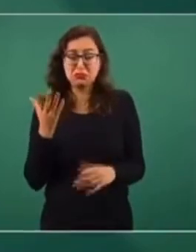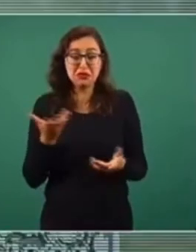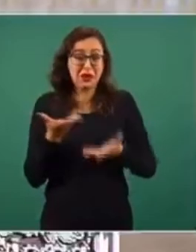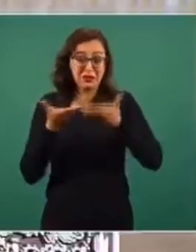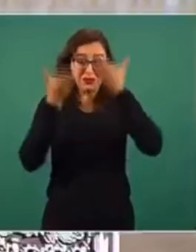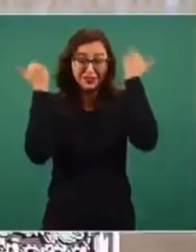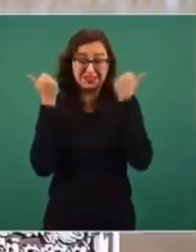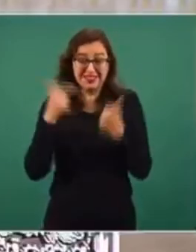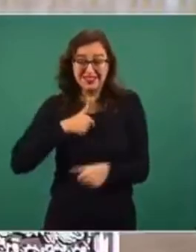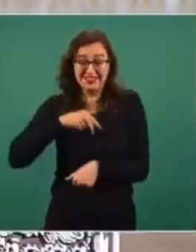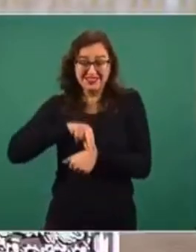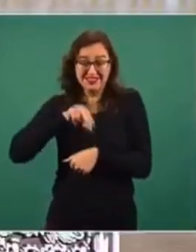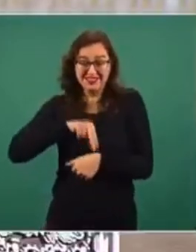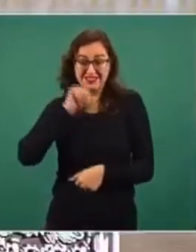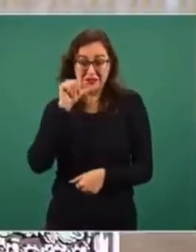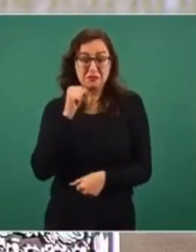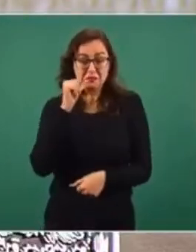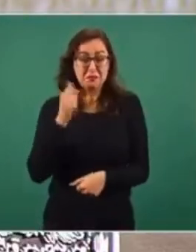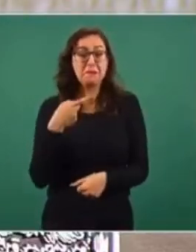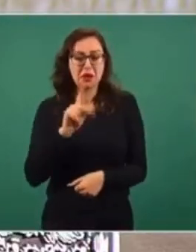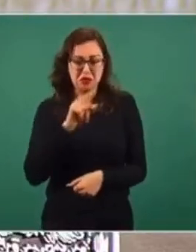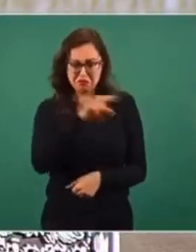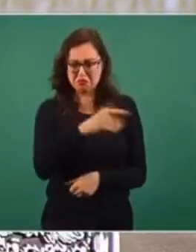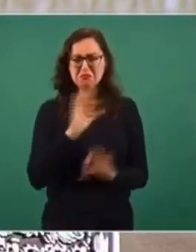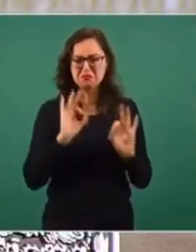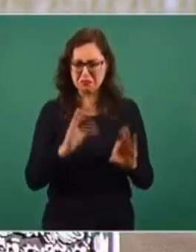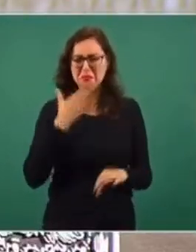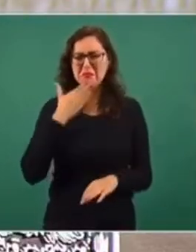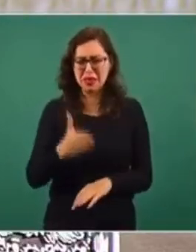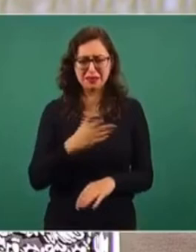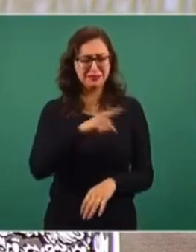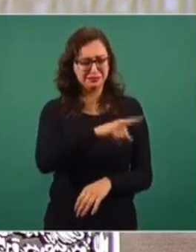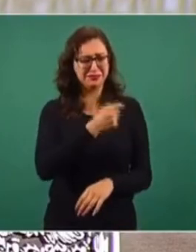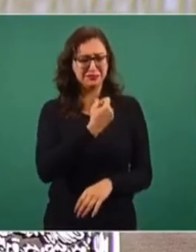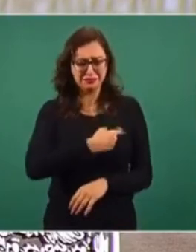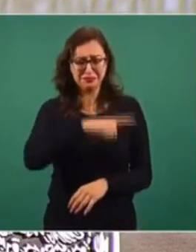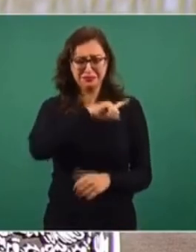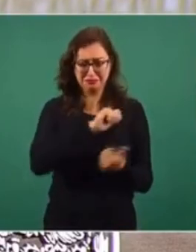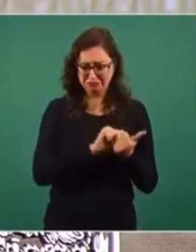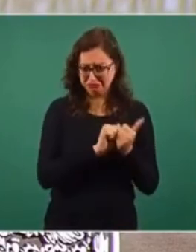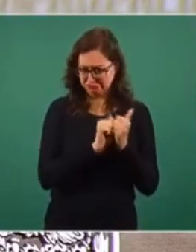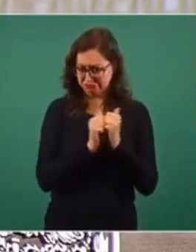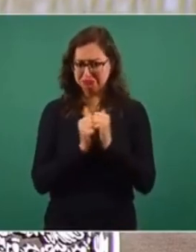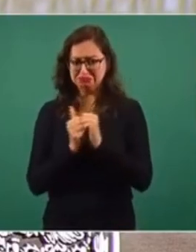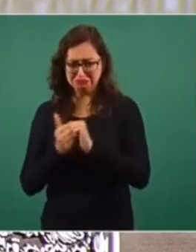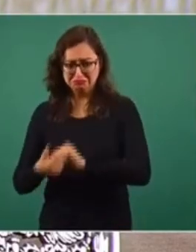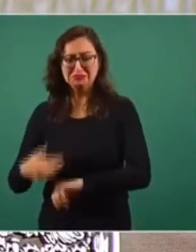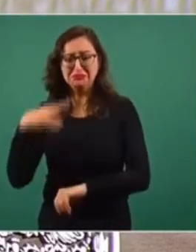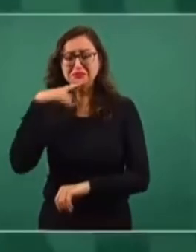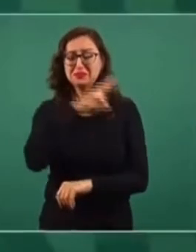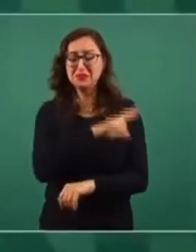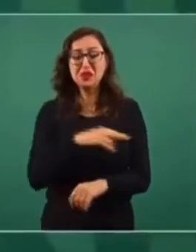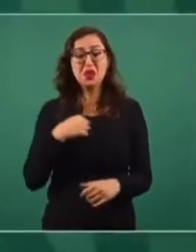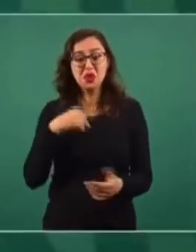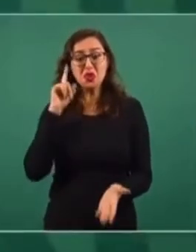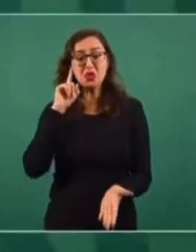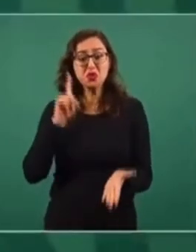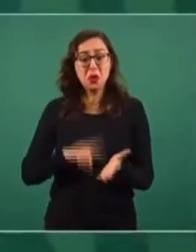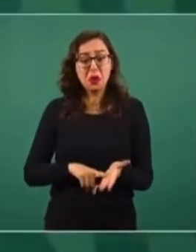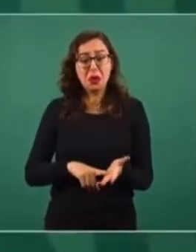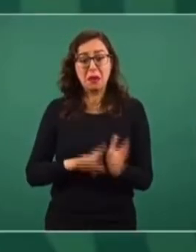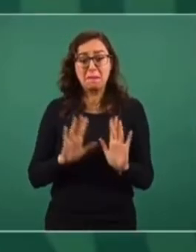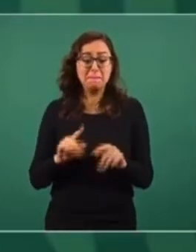y está muy bien. Y su salud mejorando rápidamente. Yo creo que en unos